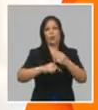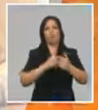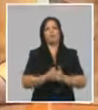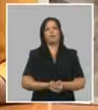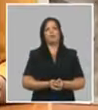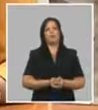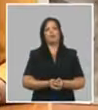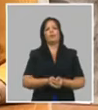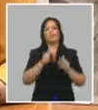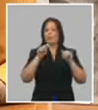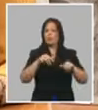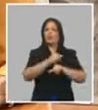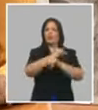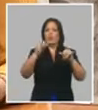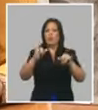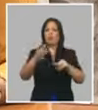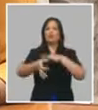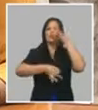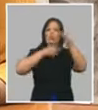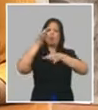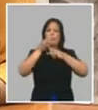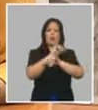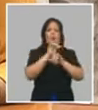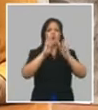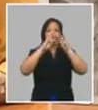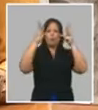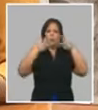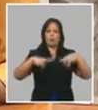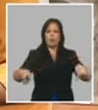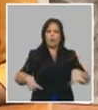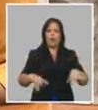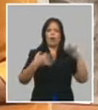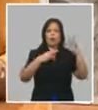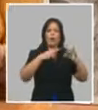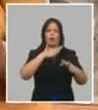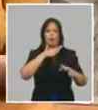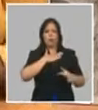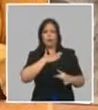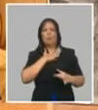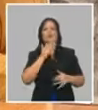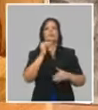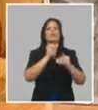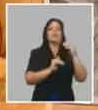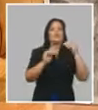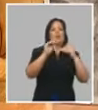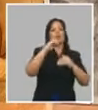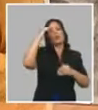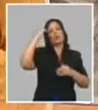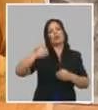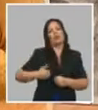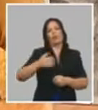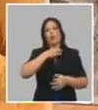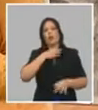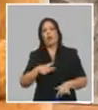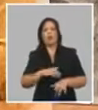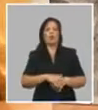a estar bien explícita en los dos sitios, en el nuestro y en el del Minsap. Y la tranquilidad es que al que se le venció hasta junio se